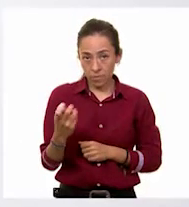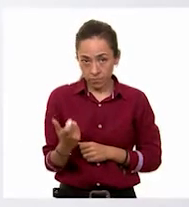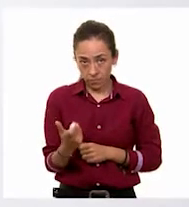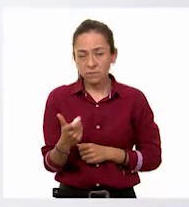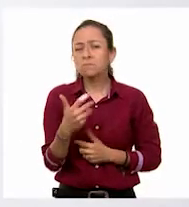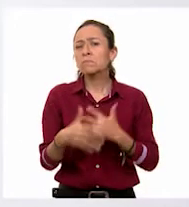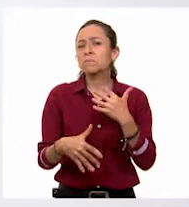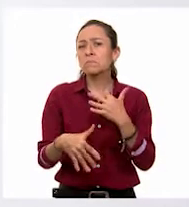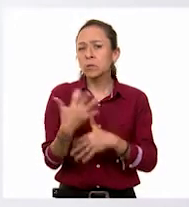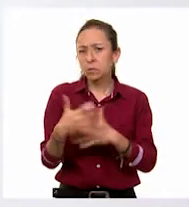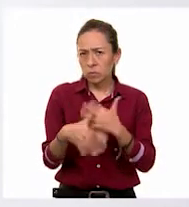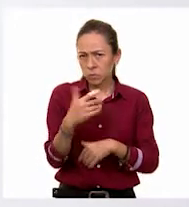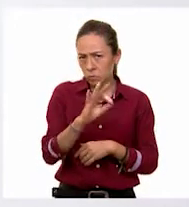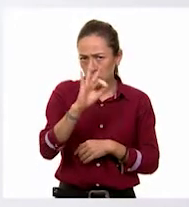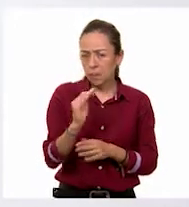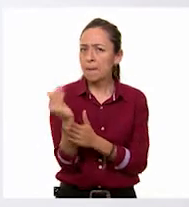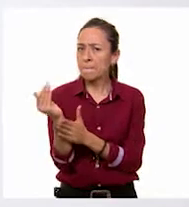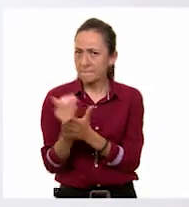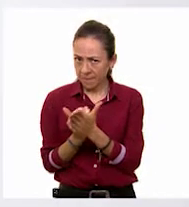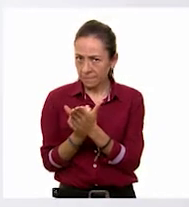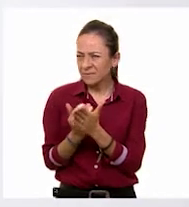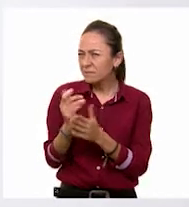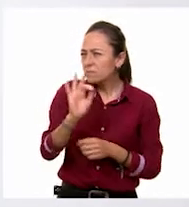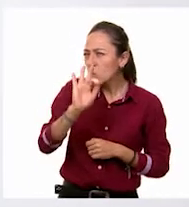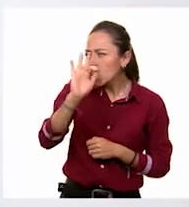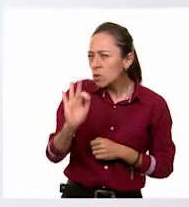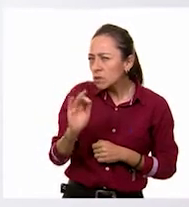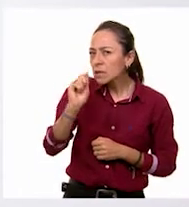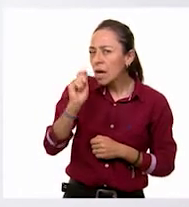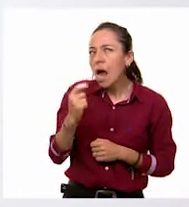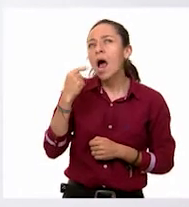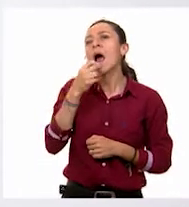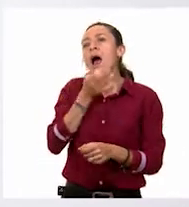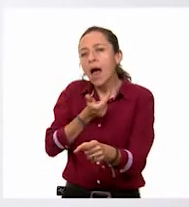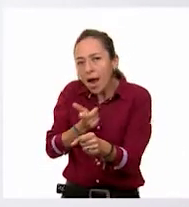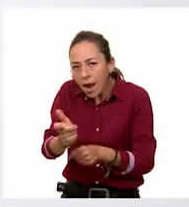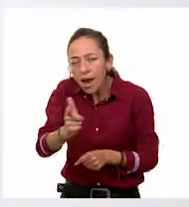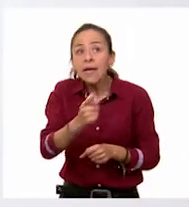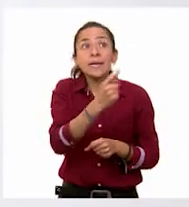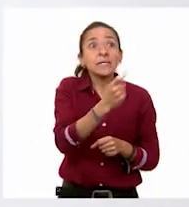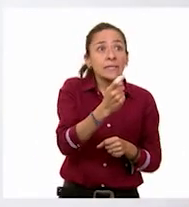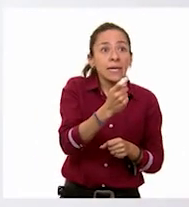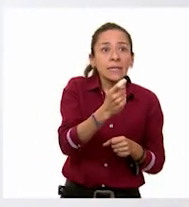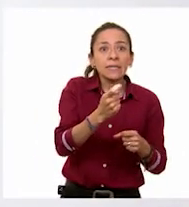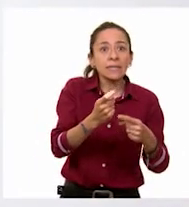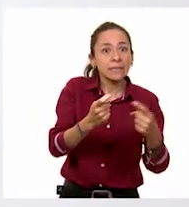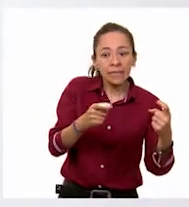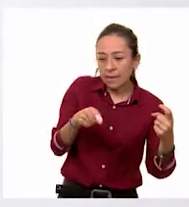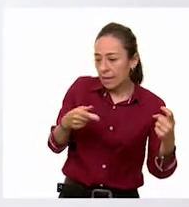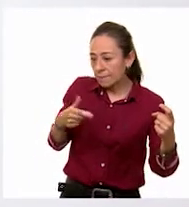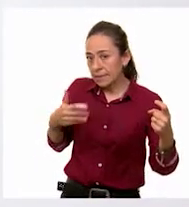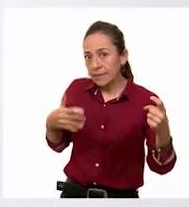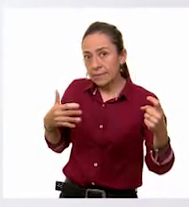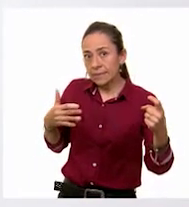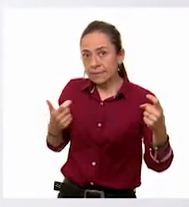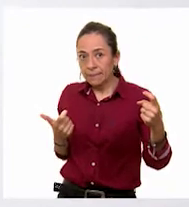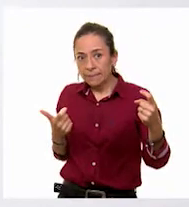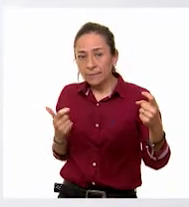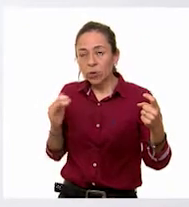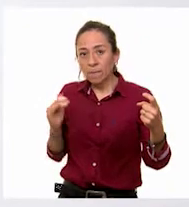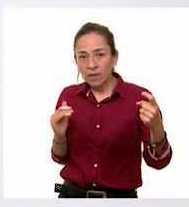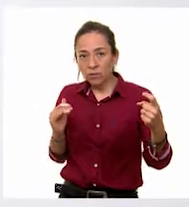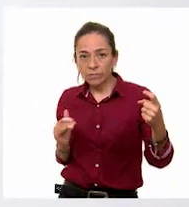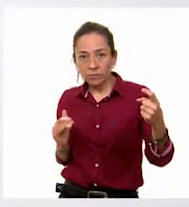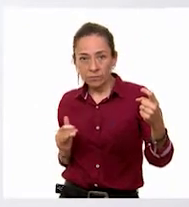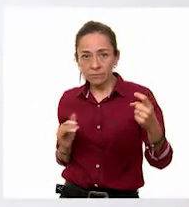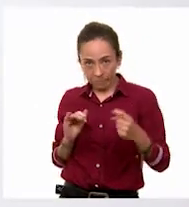15%. Este porcentaje indica que por cada 100 pesos me descuentan 15 pesos. Maestro, ¿me ayudas a hacer la tabla de aquel lado en lo que